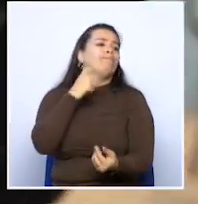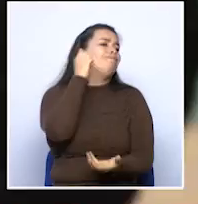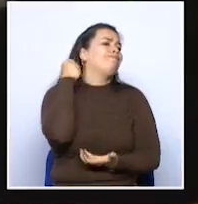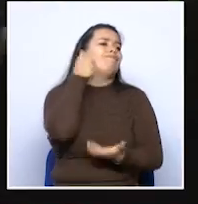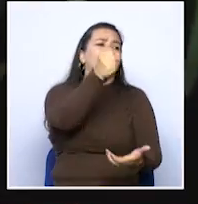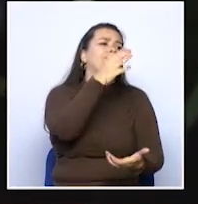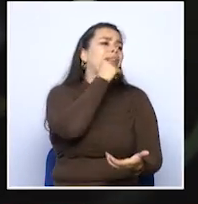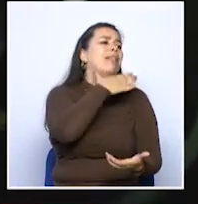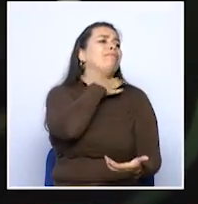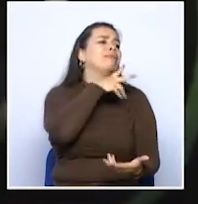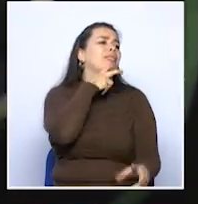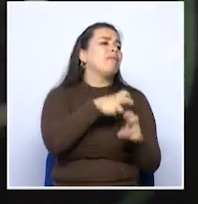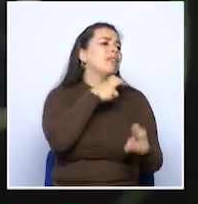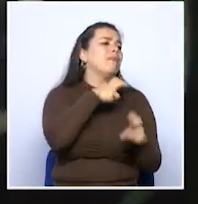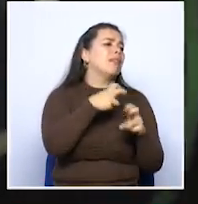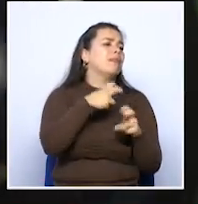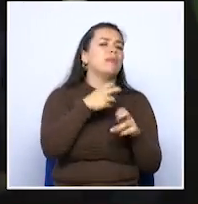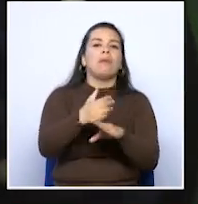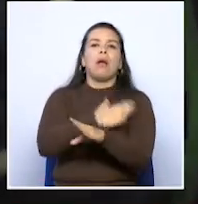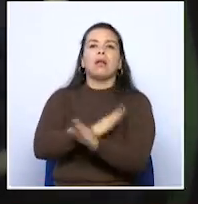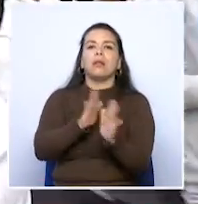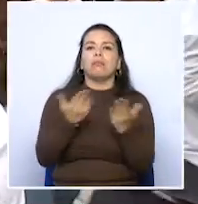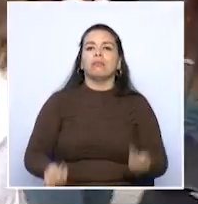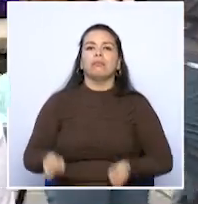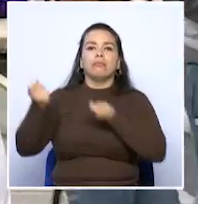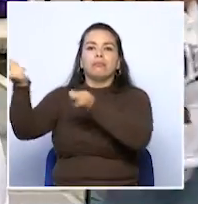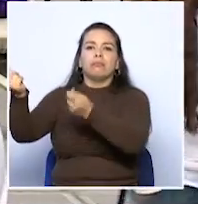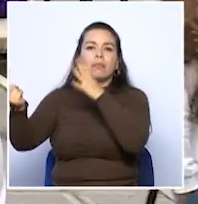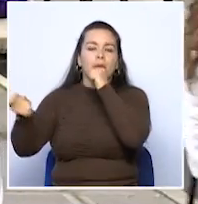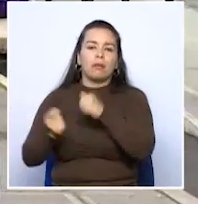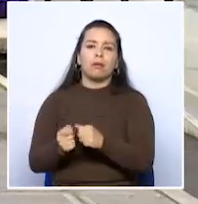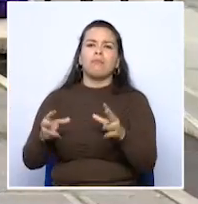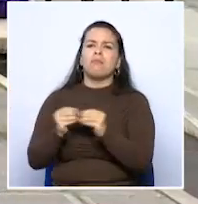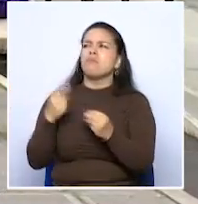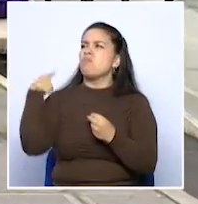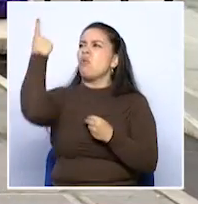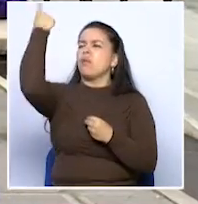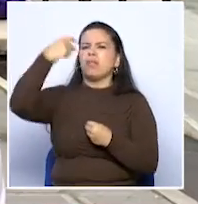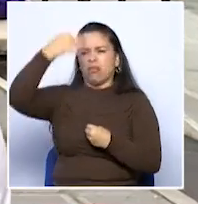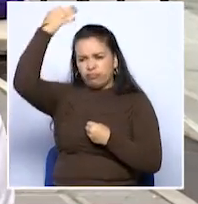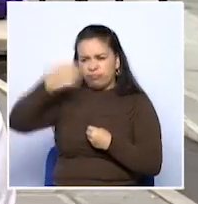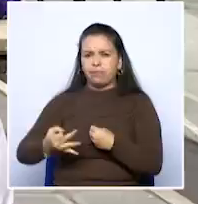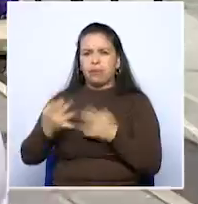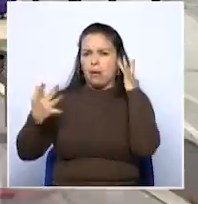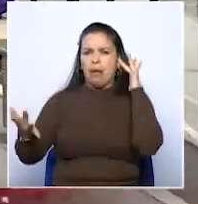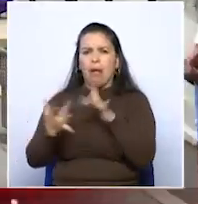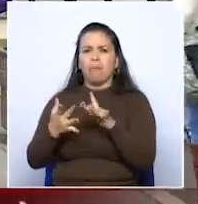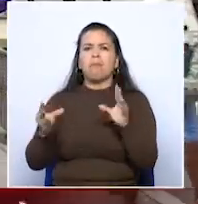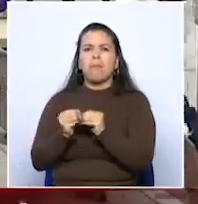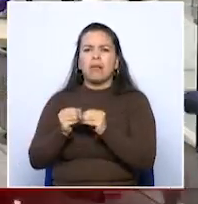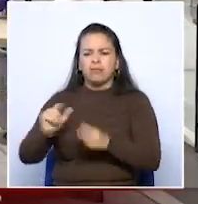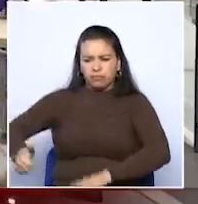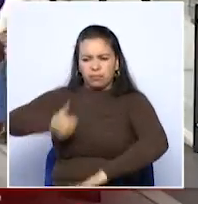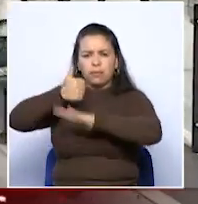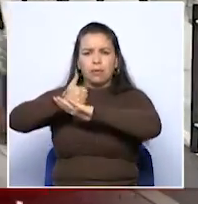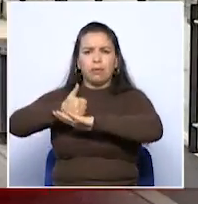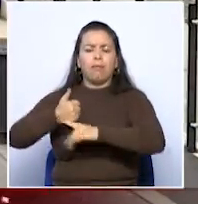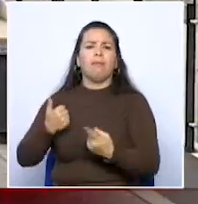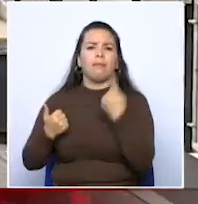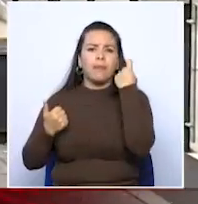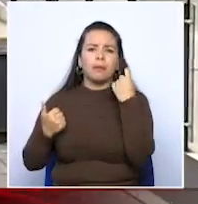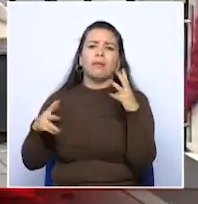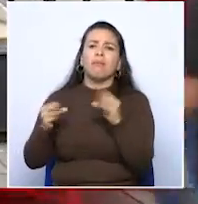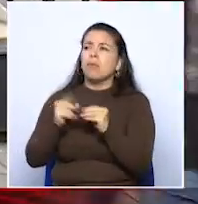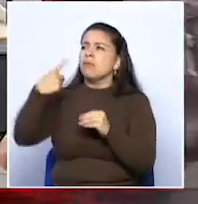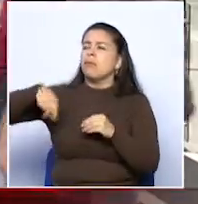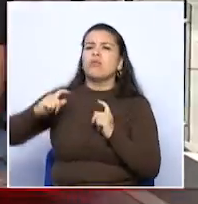para las solicitudes que hicieron en el pliego de peticiones. La falta de política concreta y coherente y una dirigencia, además que se